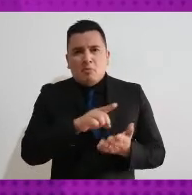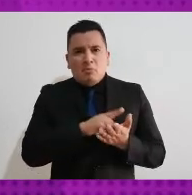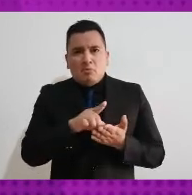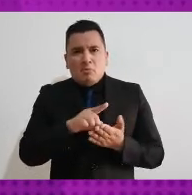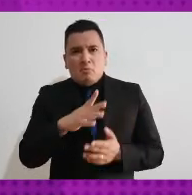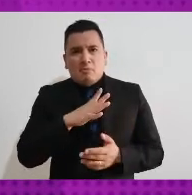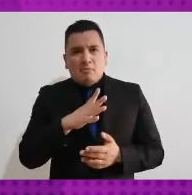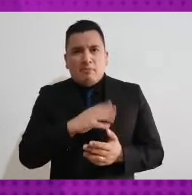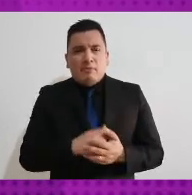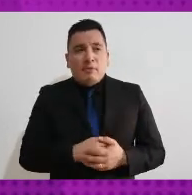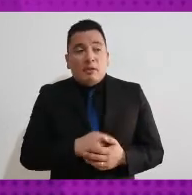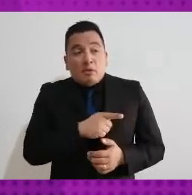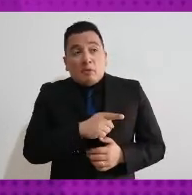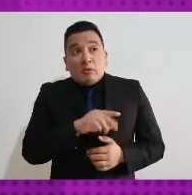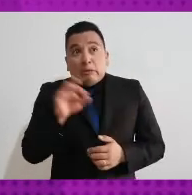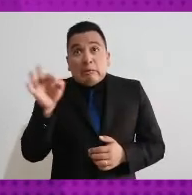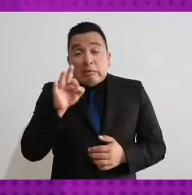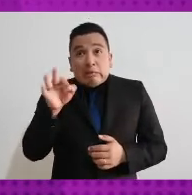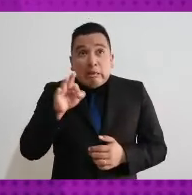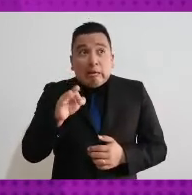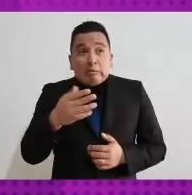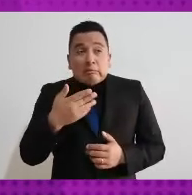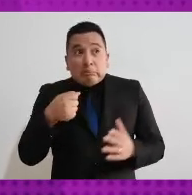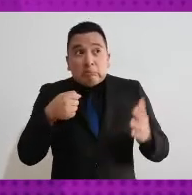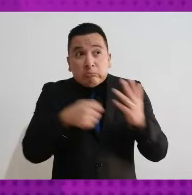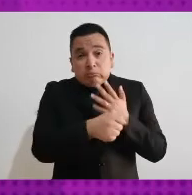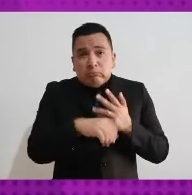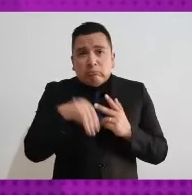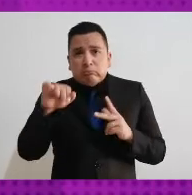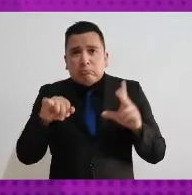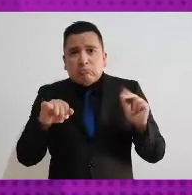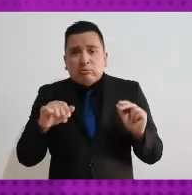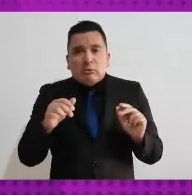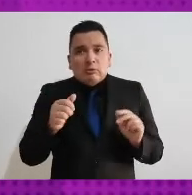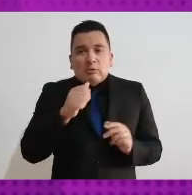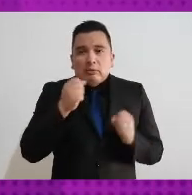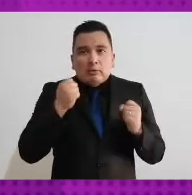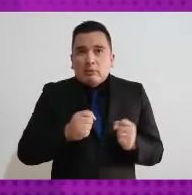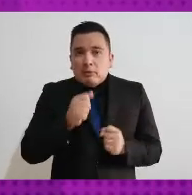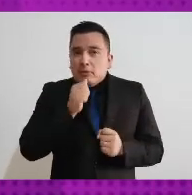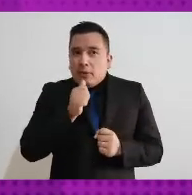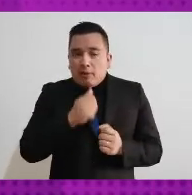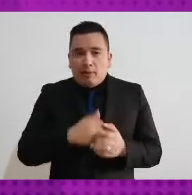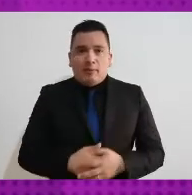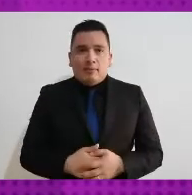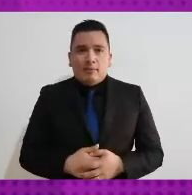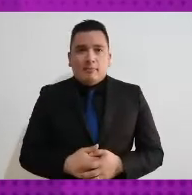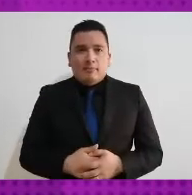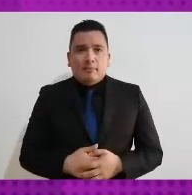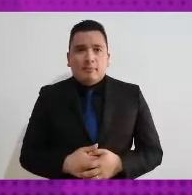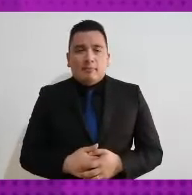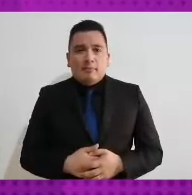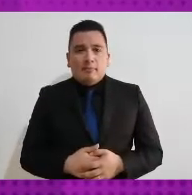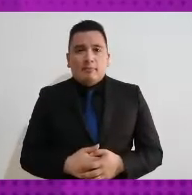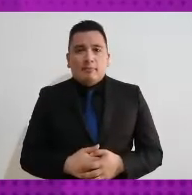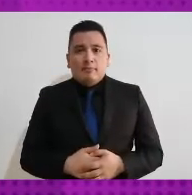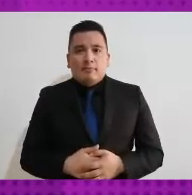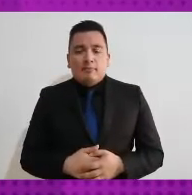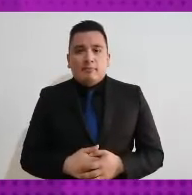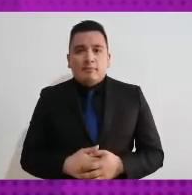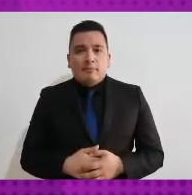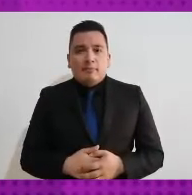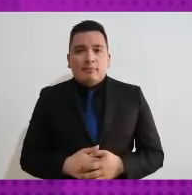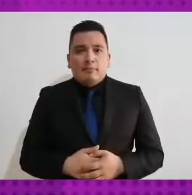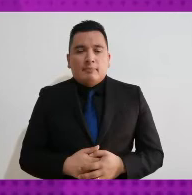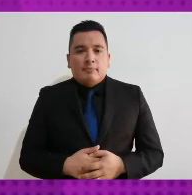bajo el principio de presunción de inocencia un principio constitucional y que por lo tanto pues era una deuda del estado no haberles